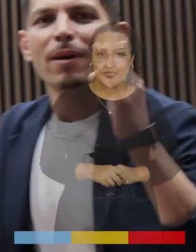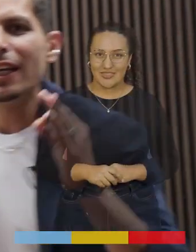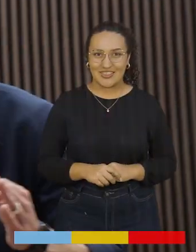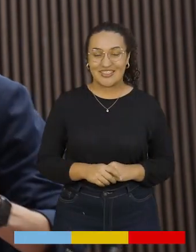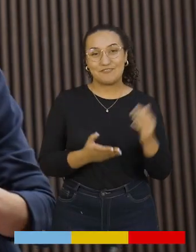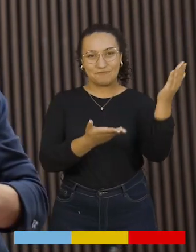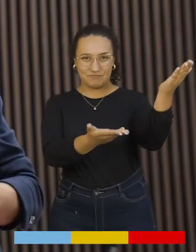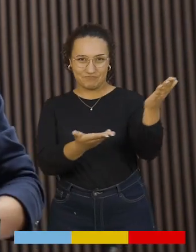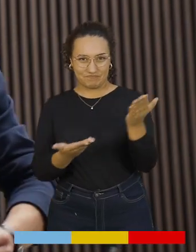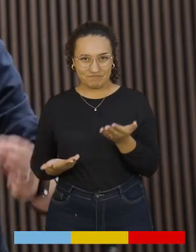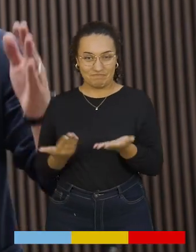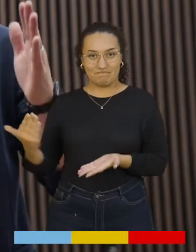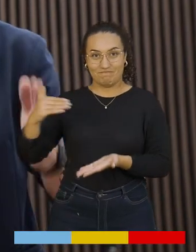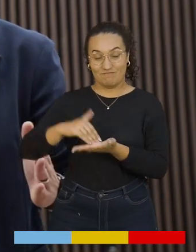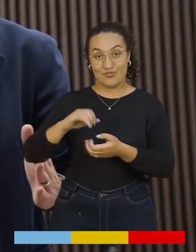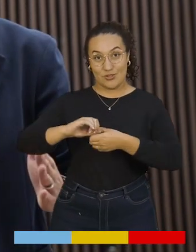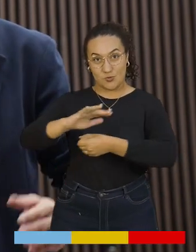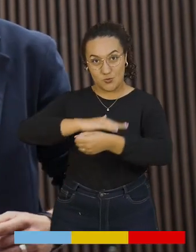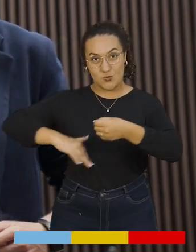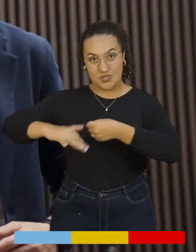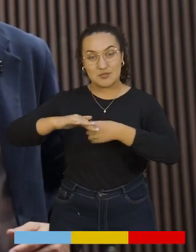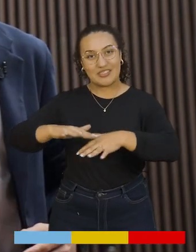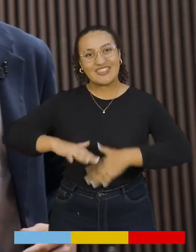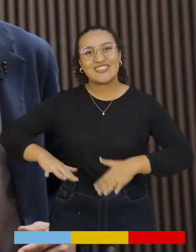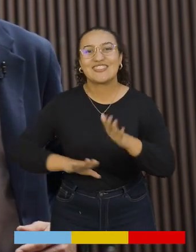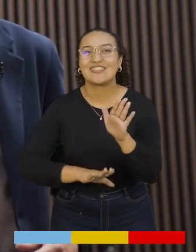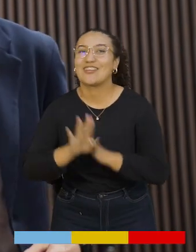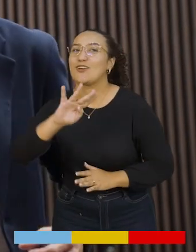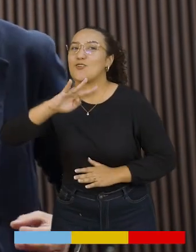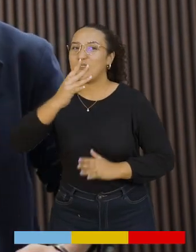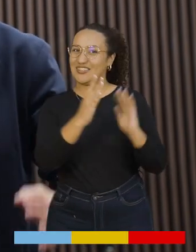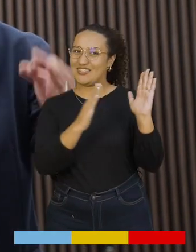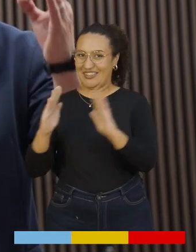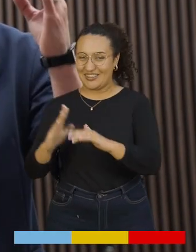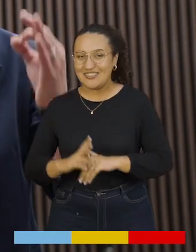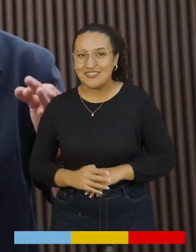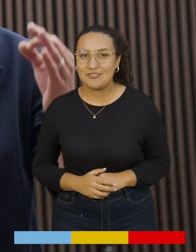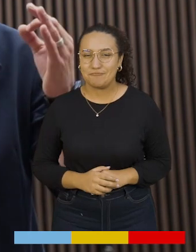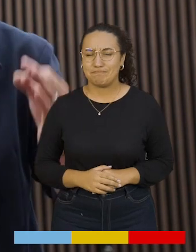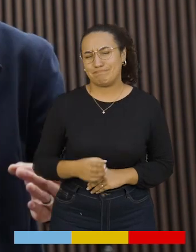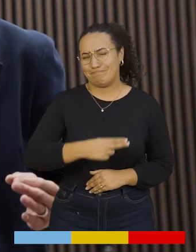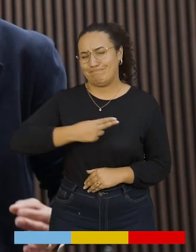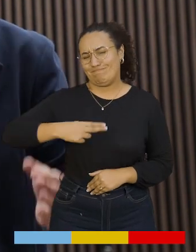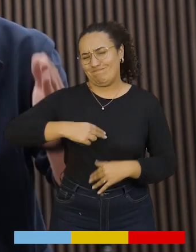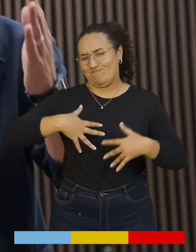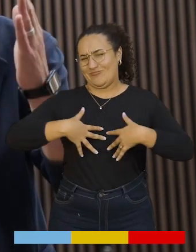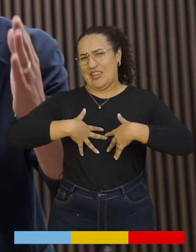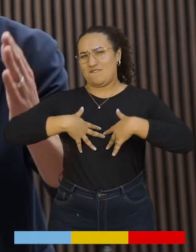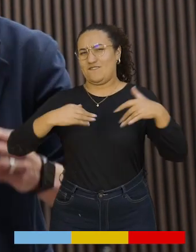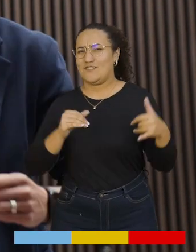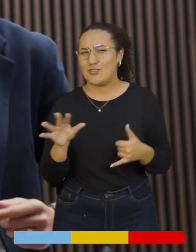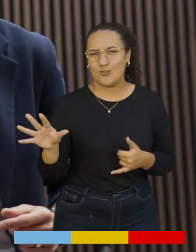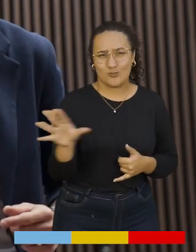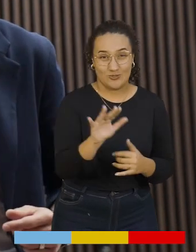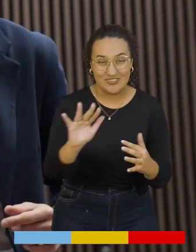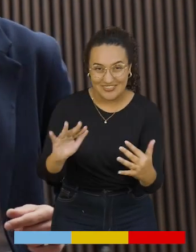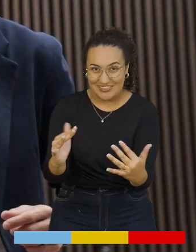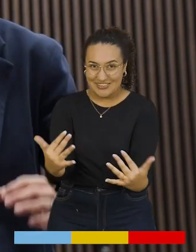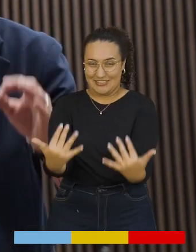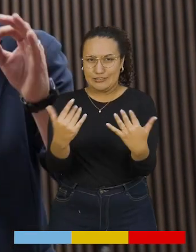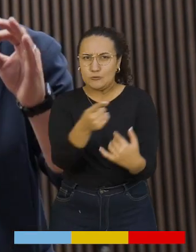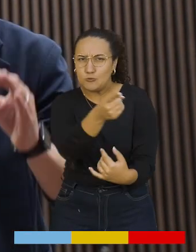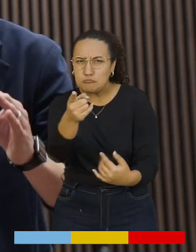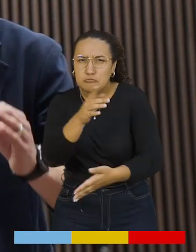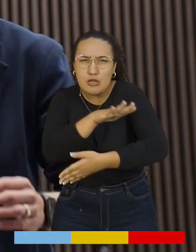Bienvenidos nuevamente a Cundinamarca, región que progresa cuarta temporada y estamos muy contentos de que nos acompañen, de que estén ahí